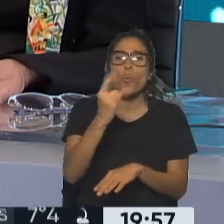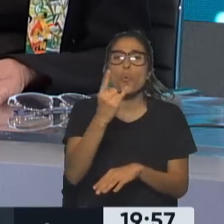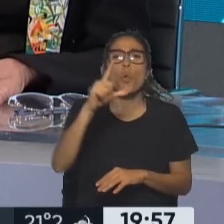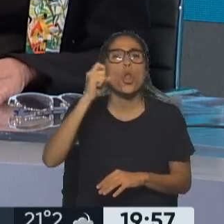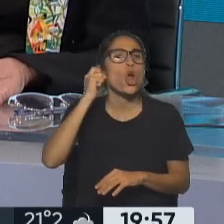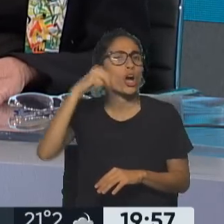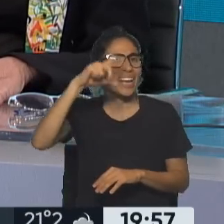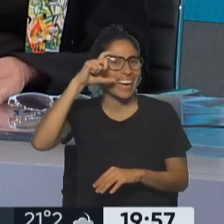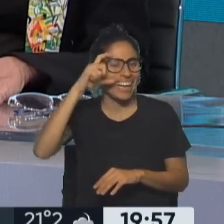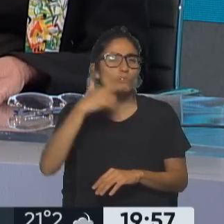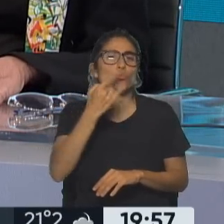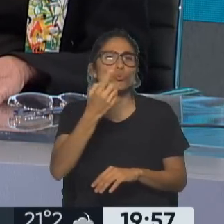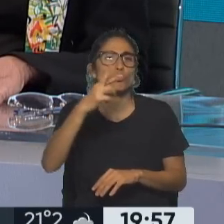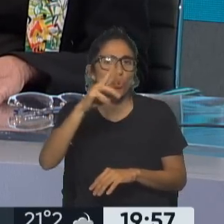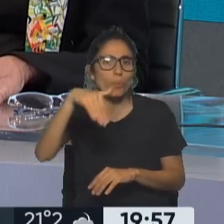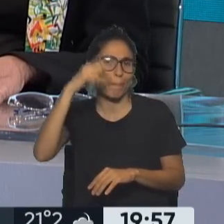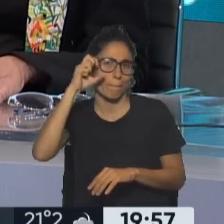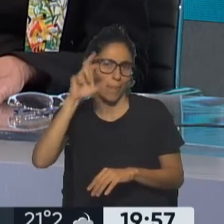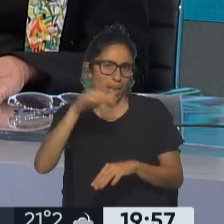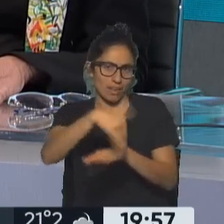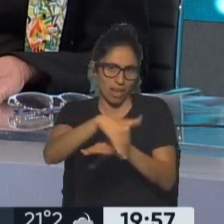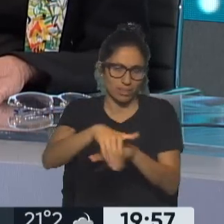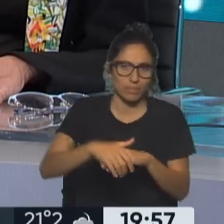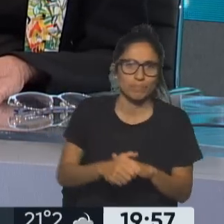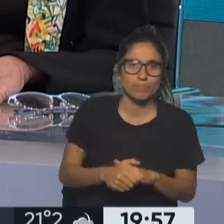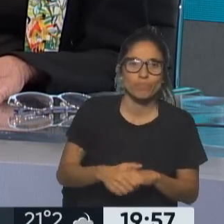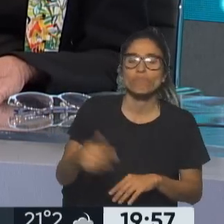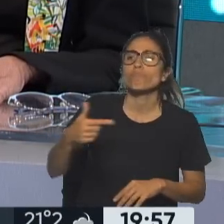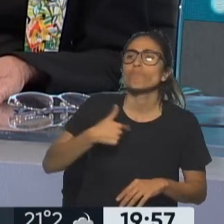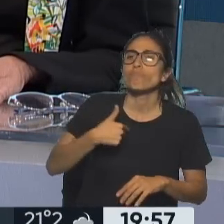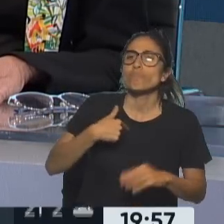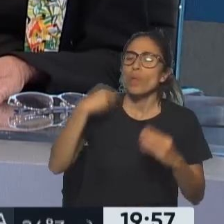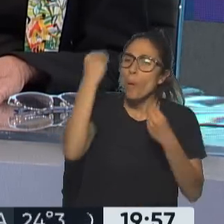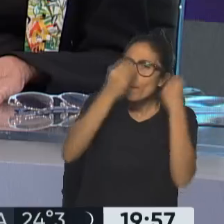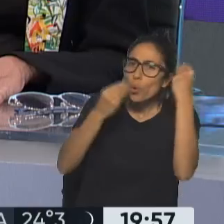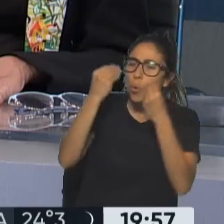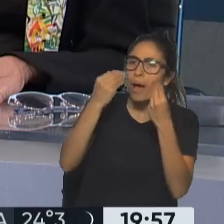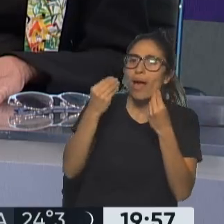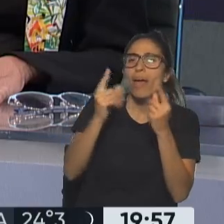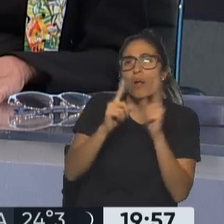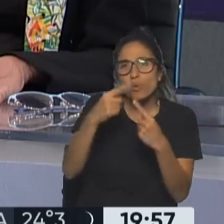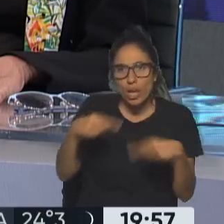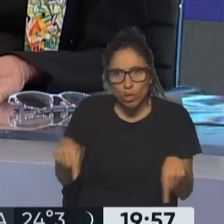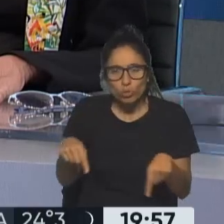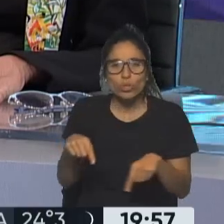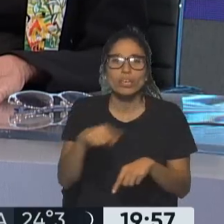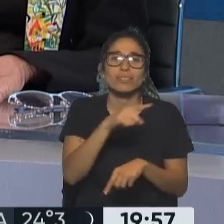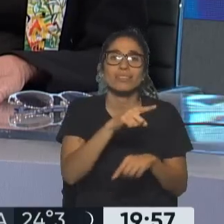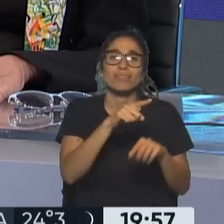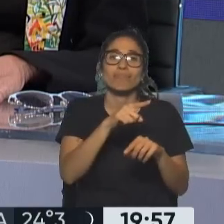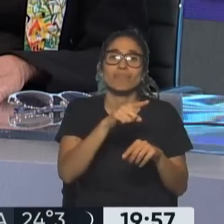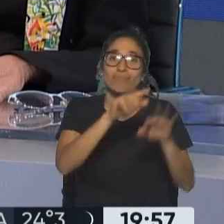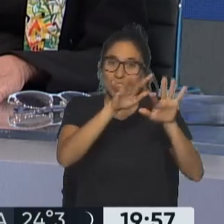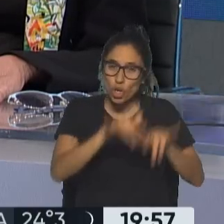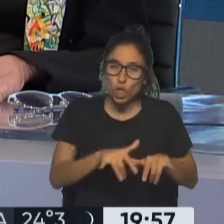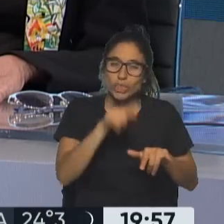preocupan dos cosas. Primero, que no toda la dirigencia comparta el diagnóstico que presentó la vicepresidenta en su carta. Y después, que algunos no